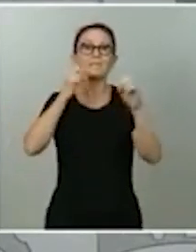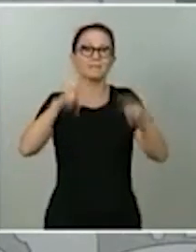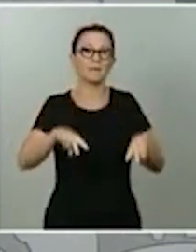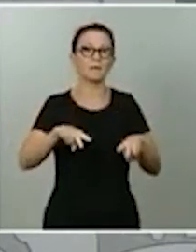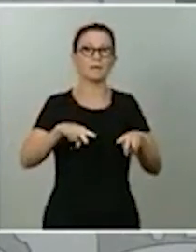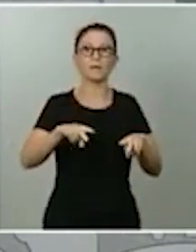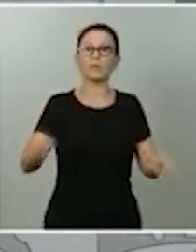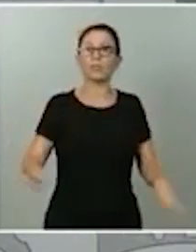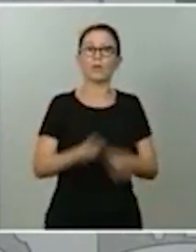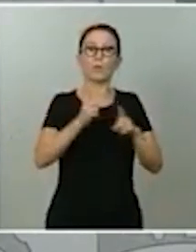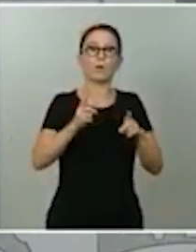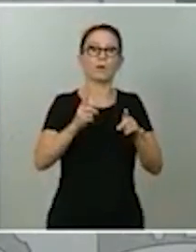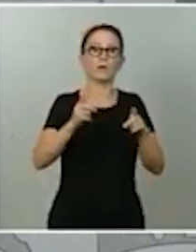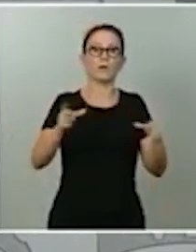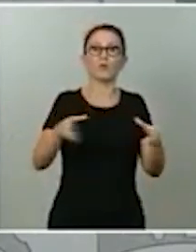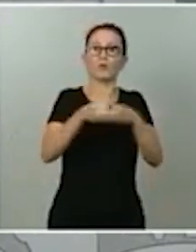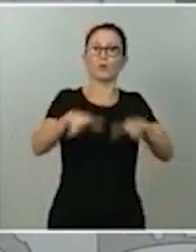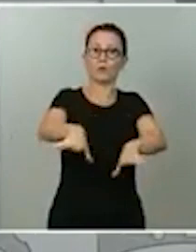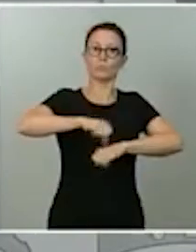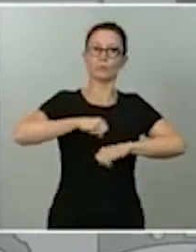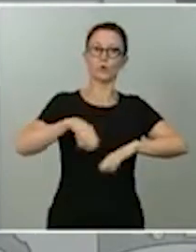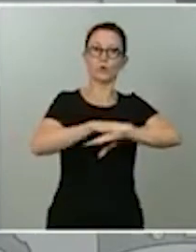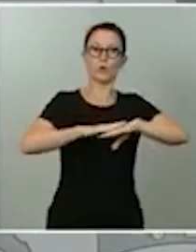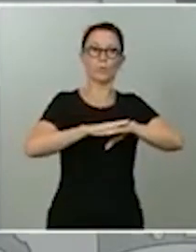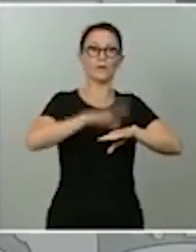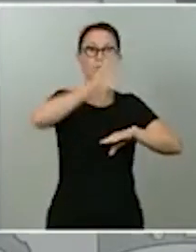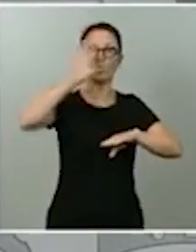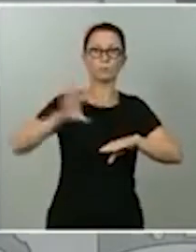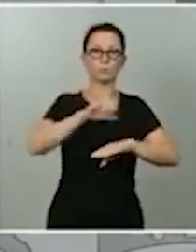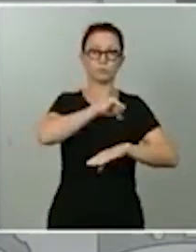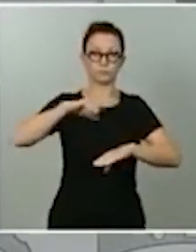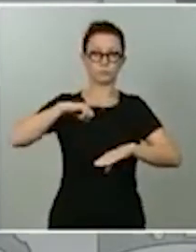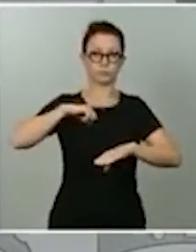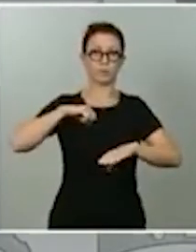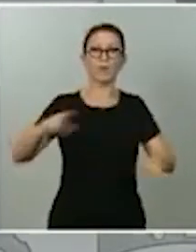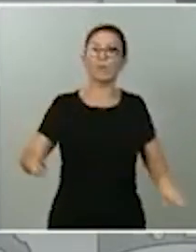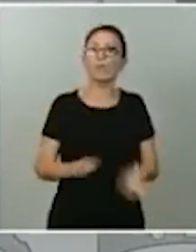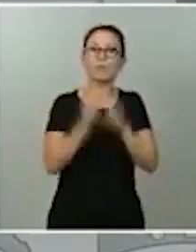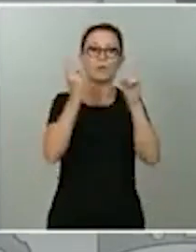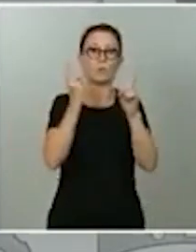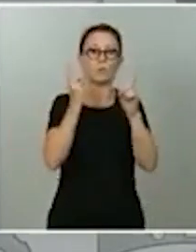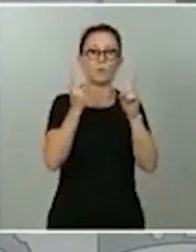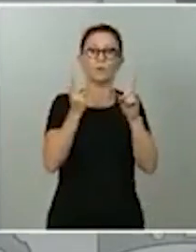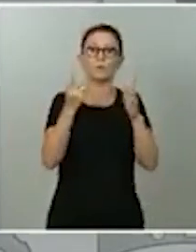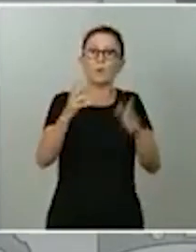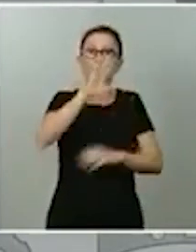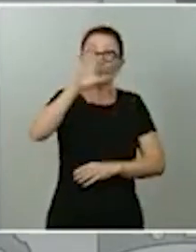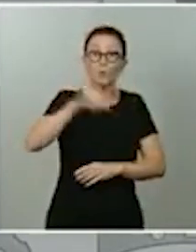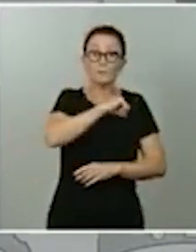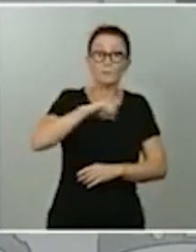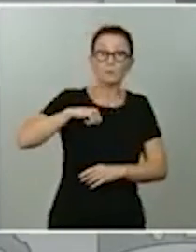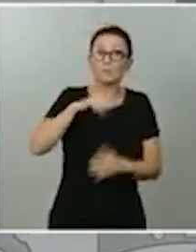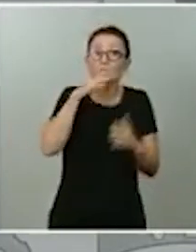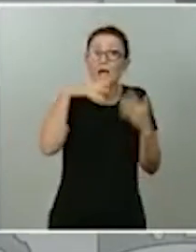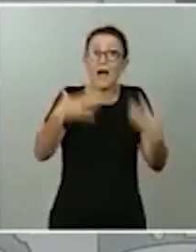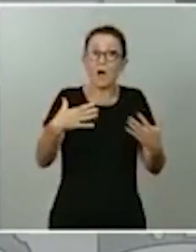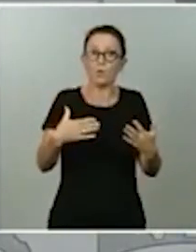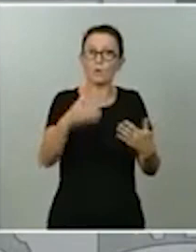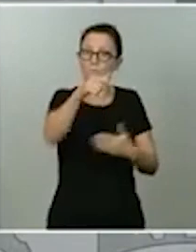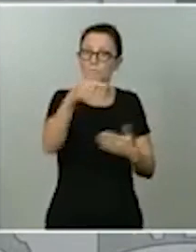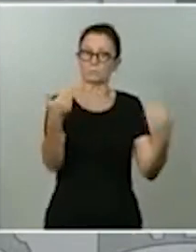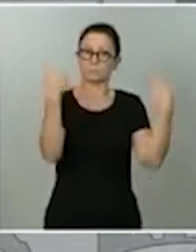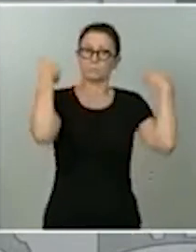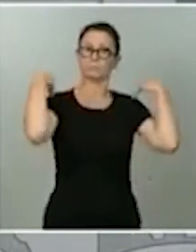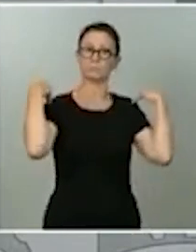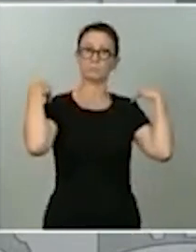de turno. Cuando el mando único recaía en el Gobierno y cuando son las comunidades autónomas ahora quienes sostentan el mando en su